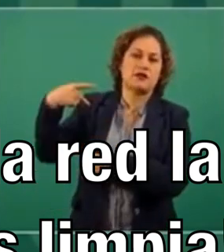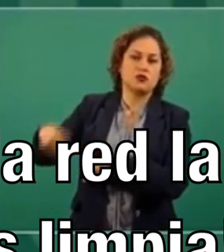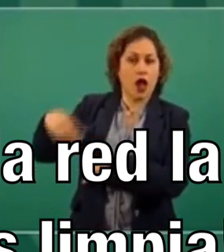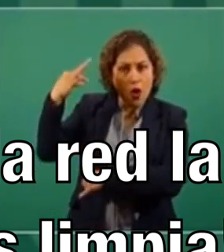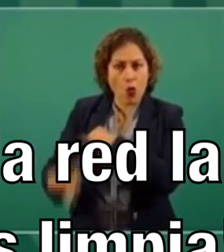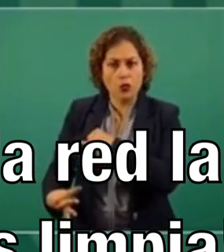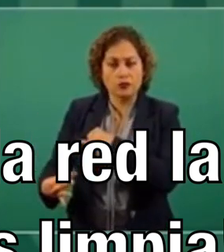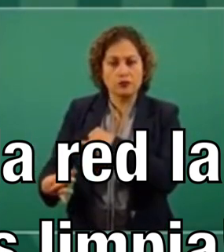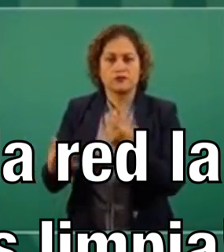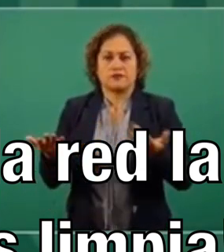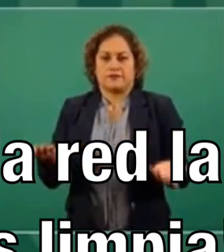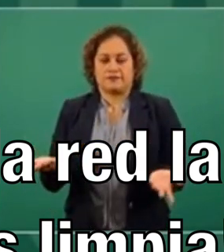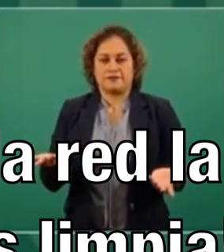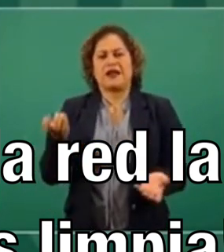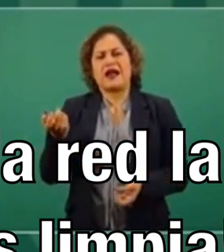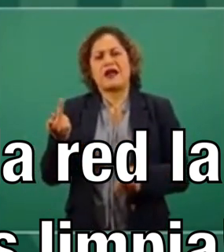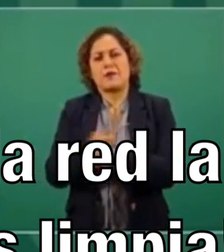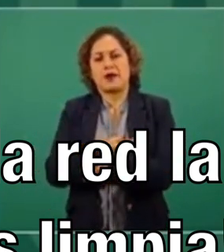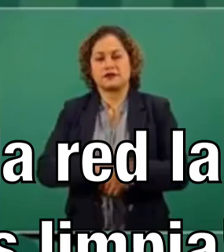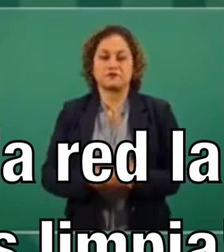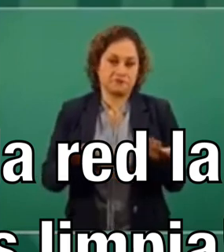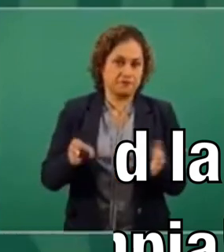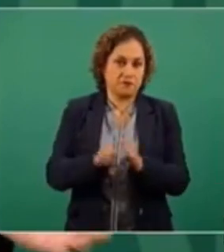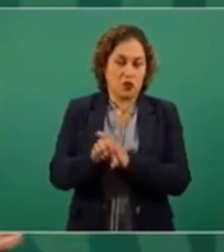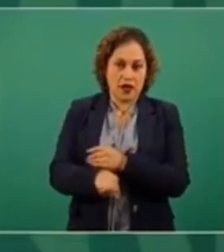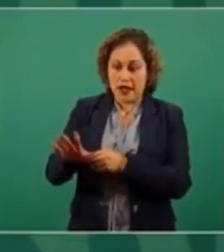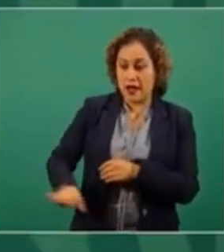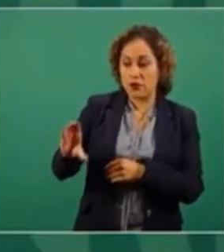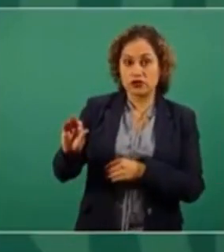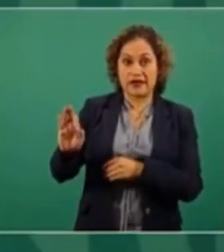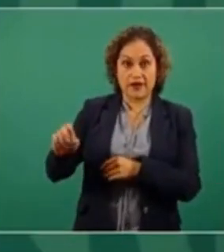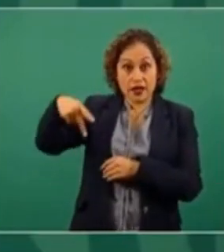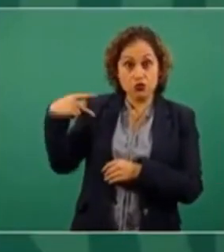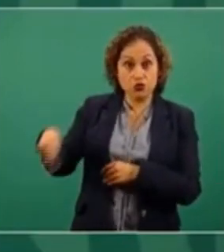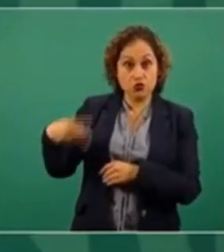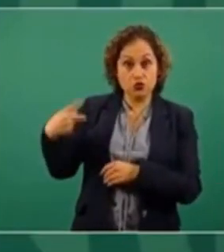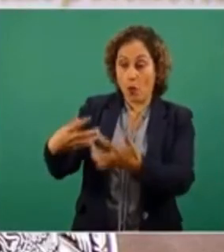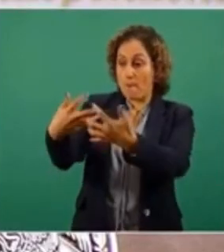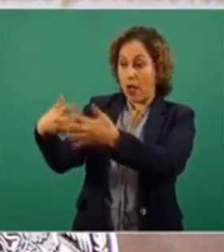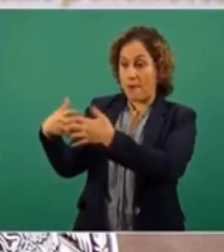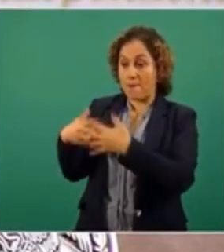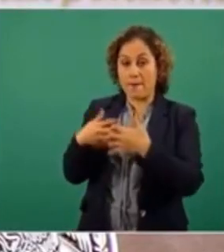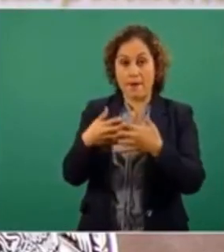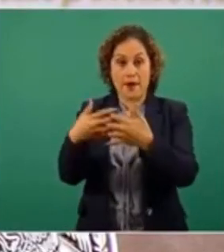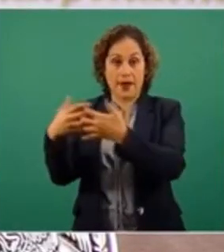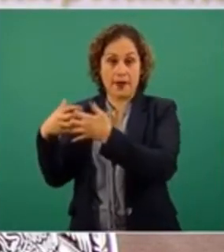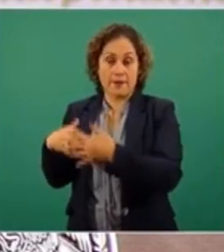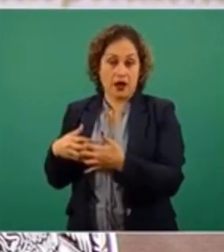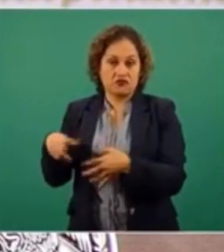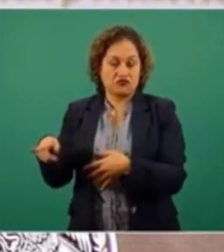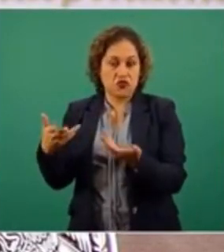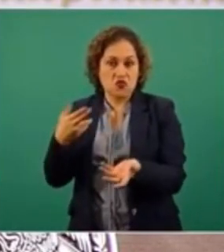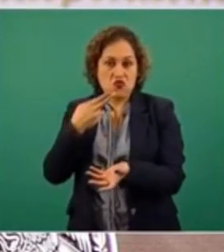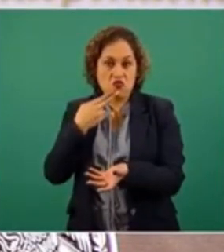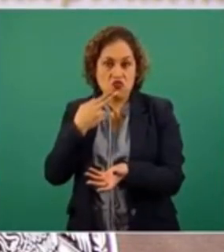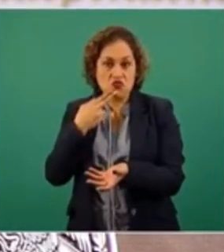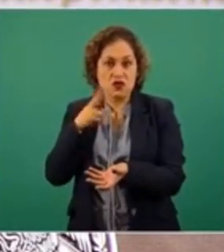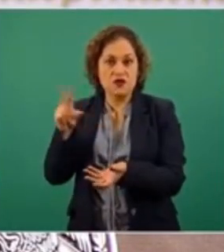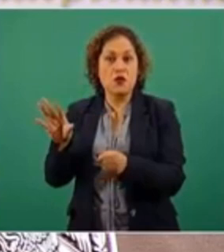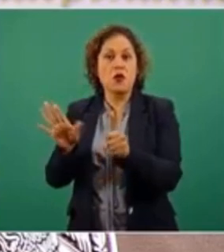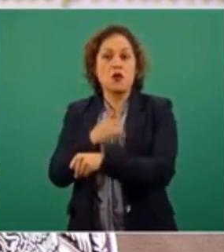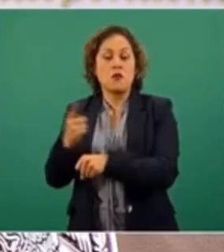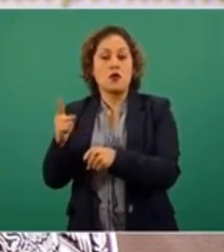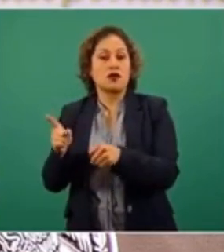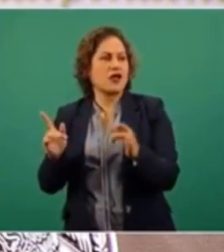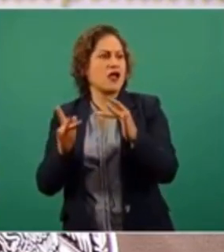de Electricidad. Entonces, sucede que hay plantas de la Comisión Federal de Electricidad que están subutilizadas, porque no les autorizan